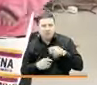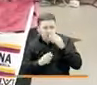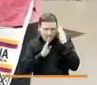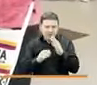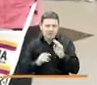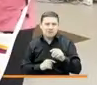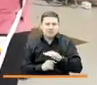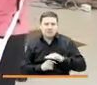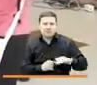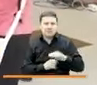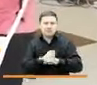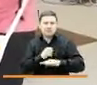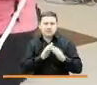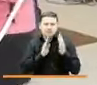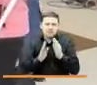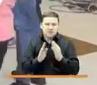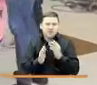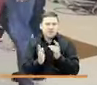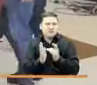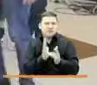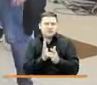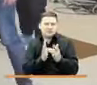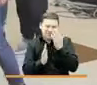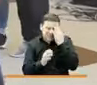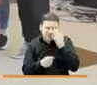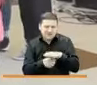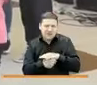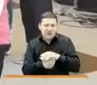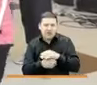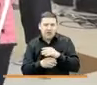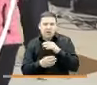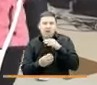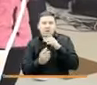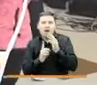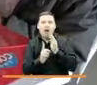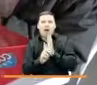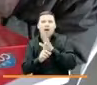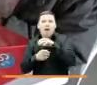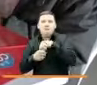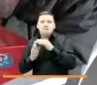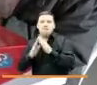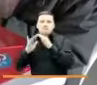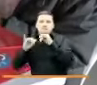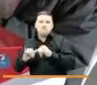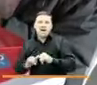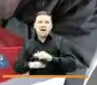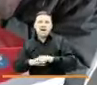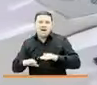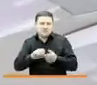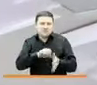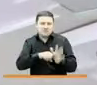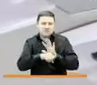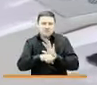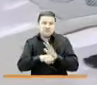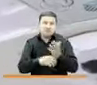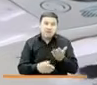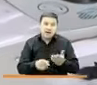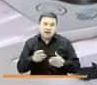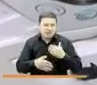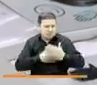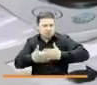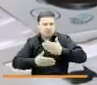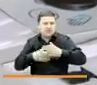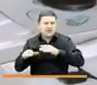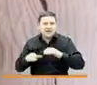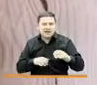sus necesidades básicas e inmediatas en medio del aislamiento y las dificultades sociales causadas por la pandemia. Mientras avanzamos en